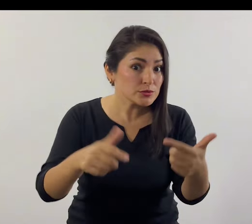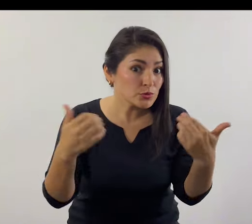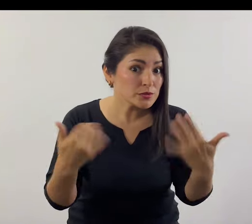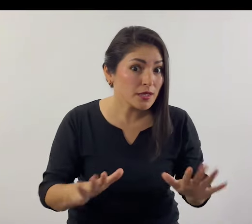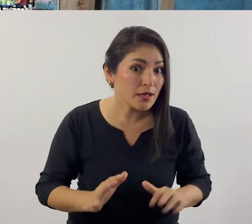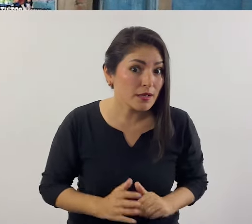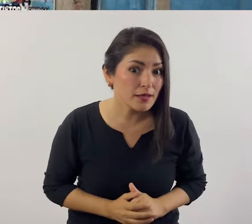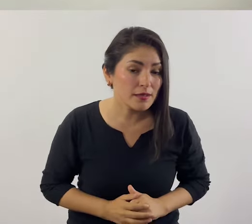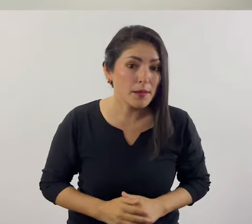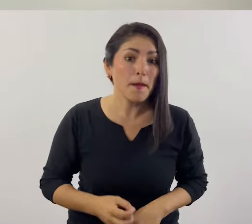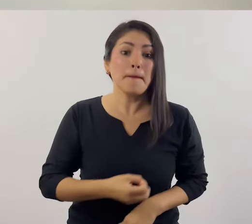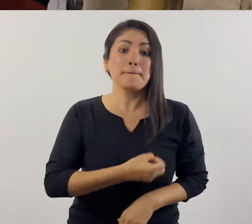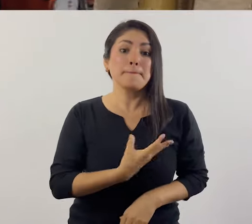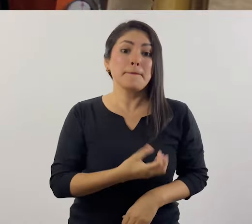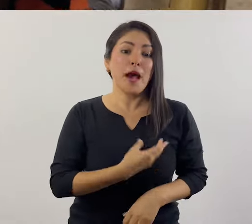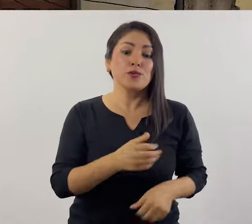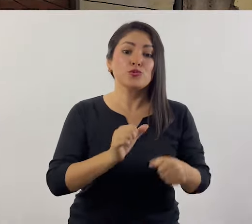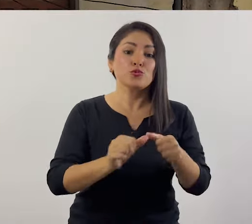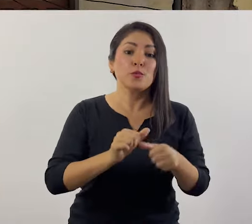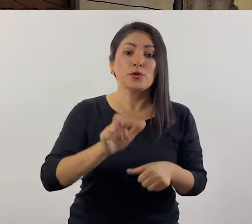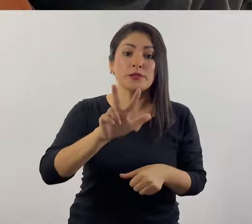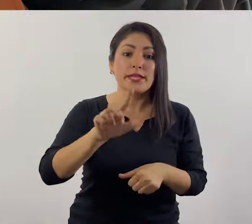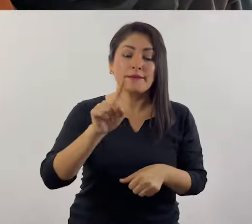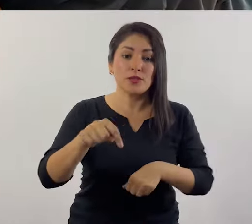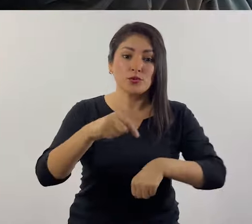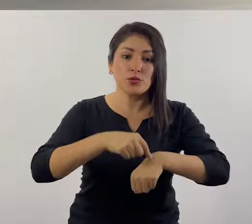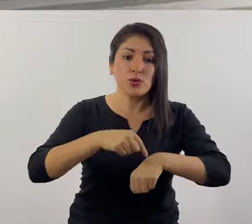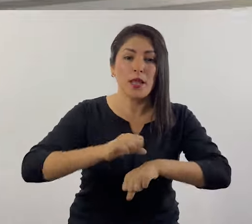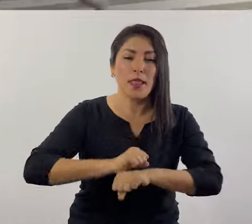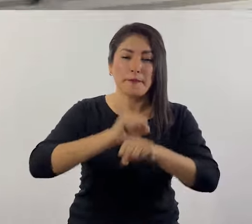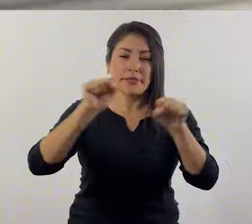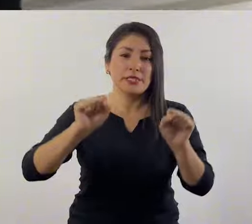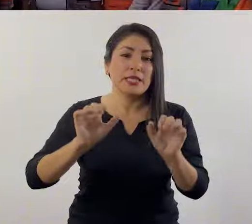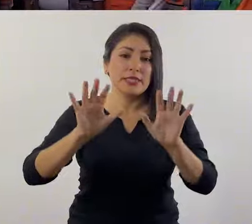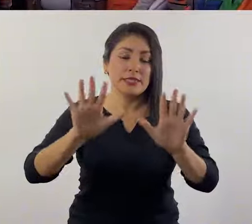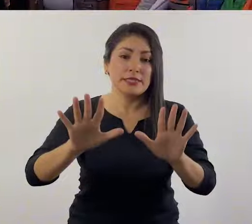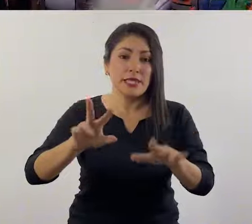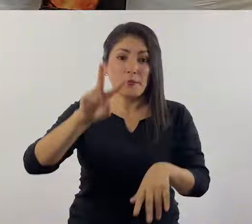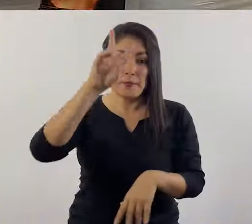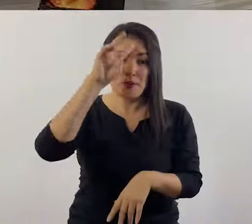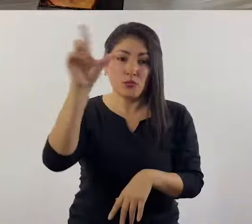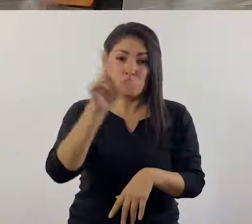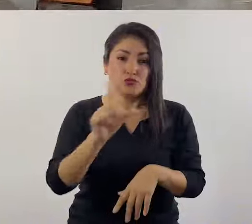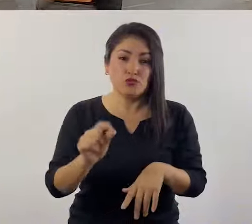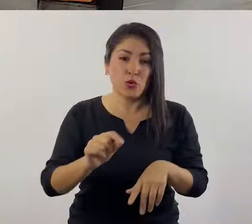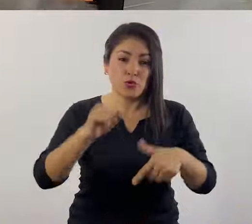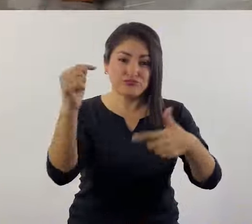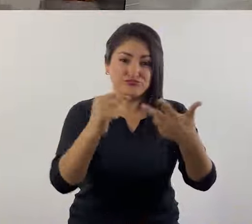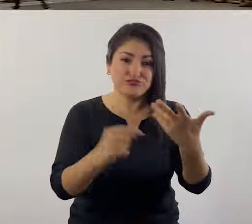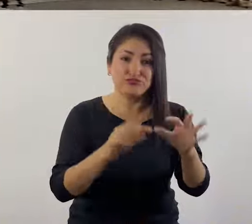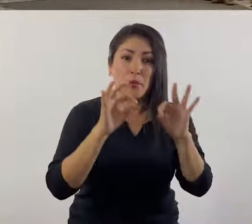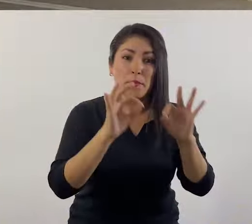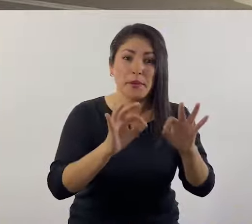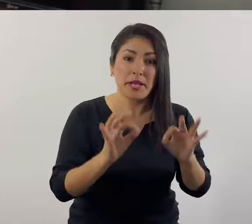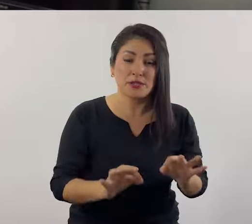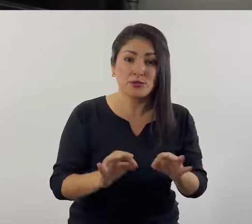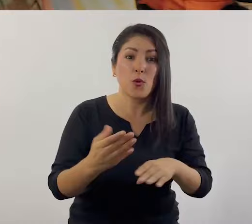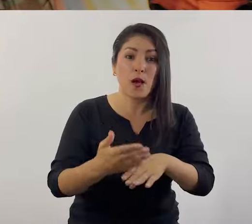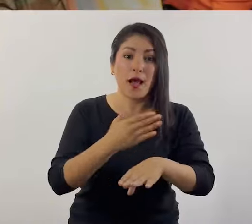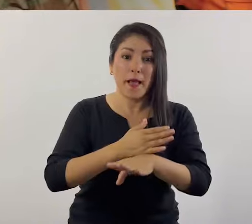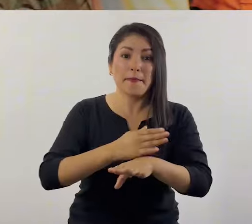para actuar? Este 31 de mayo, a las 10 de la mañana, participa del Simulacro Nacional